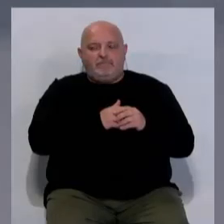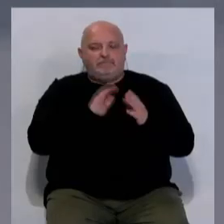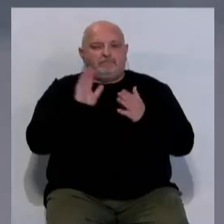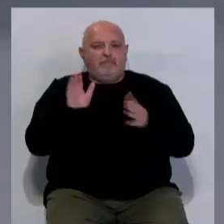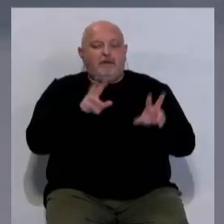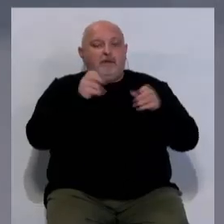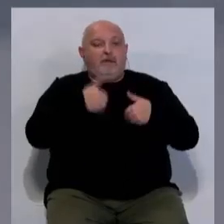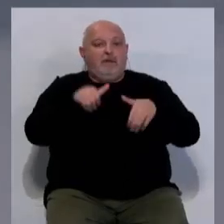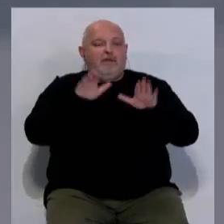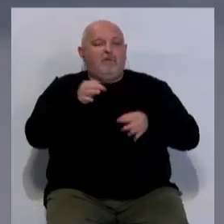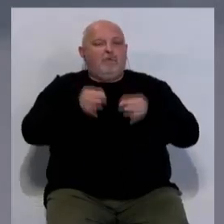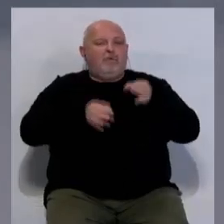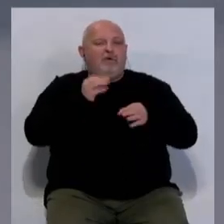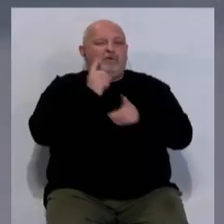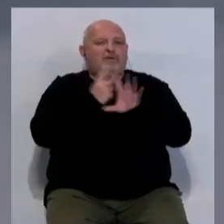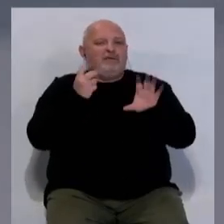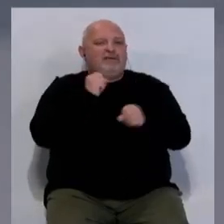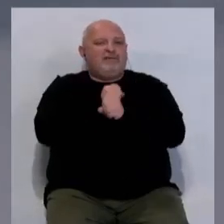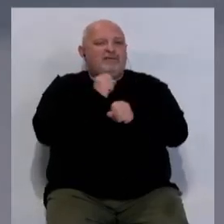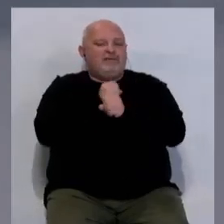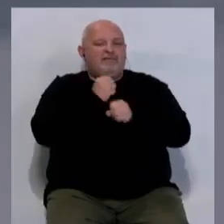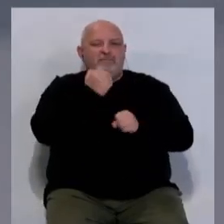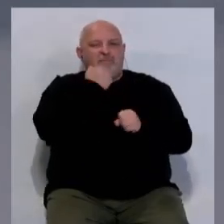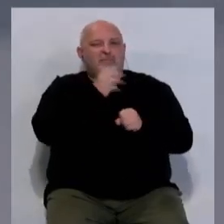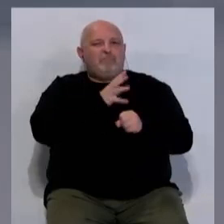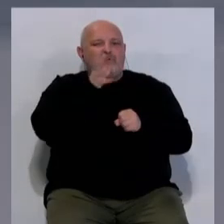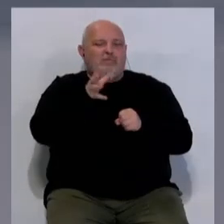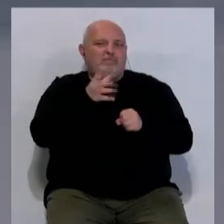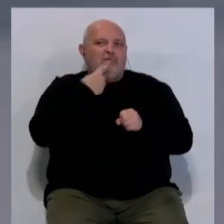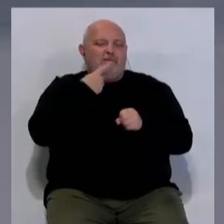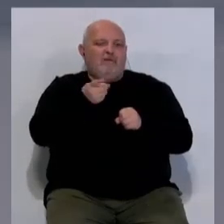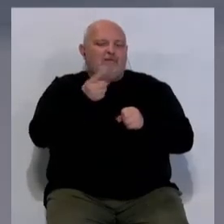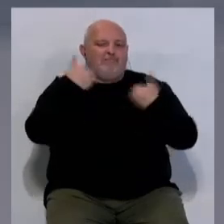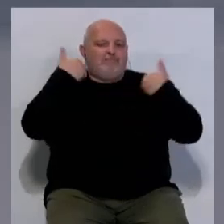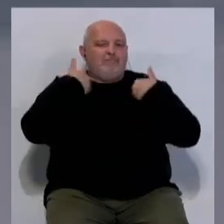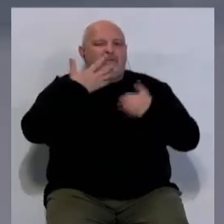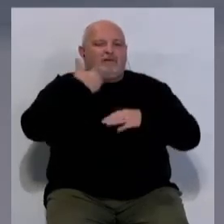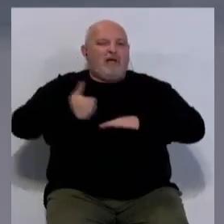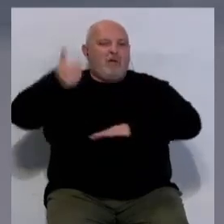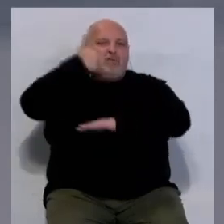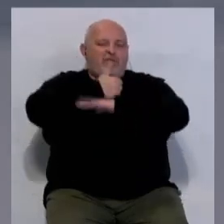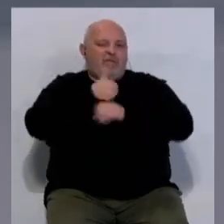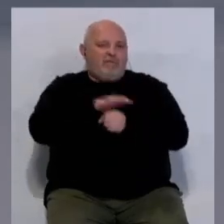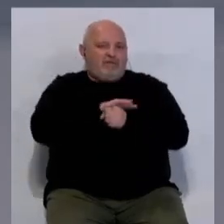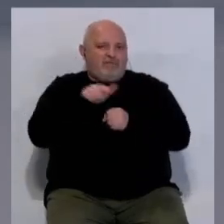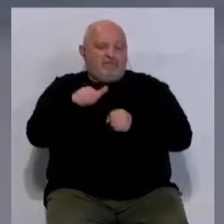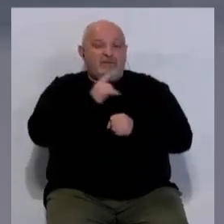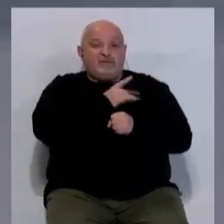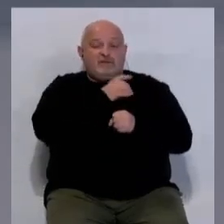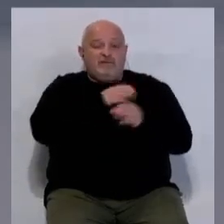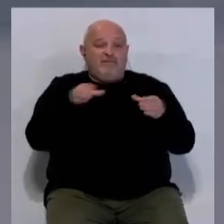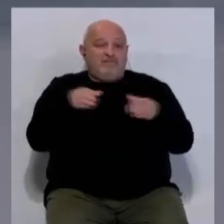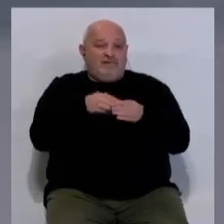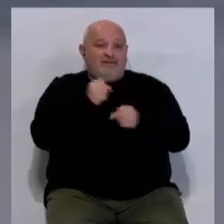Y suspendido el juicio contra los siete trabajadores del metal por considerar que es competencia de la audiencia provincial. Sindicatos y